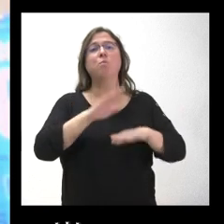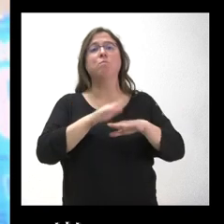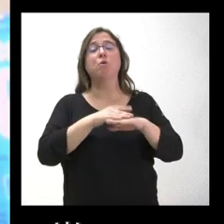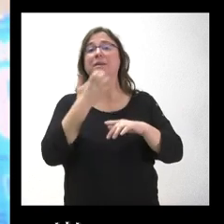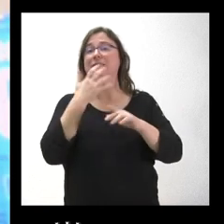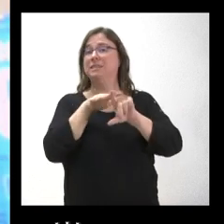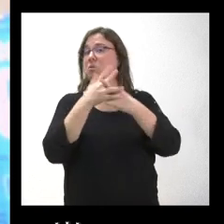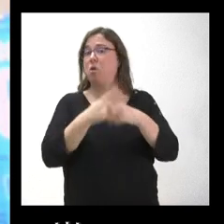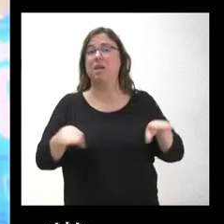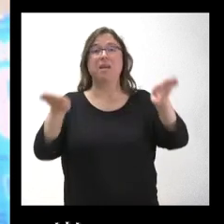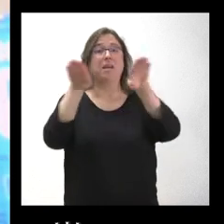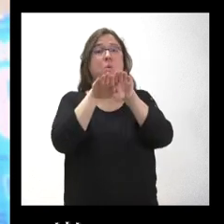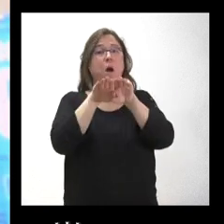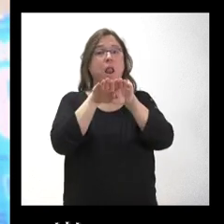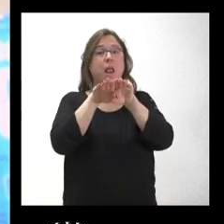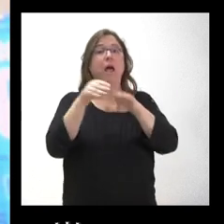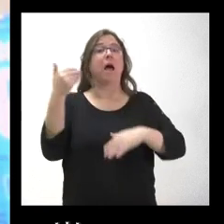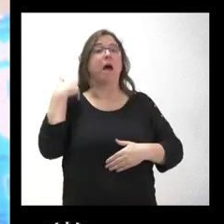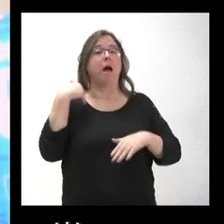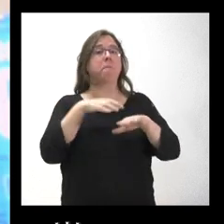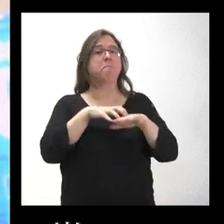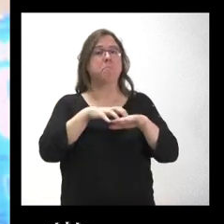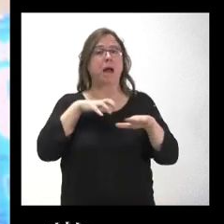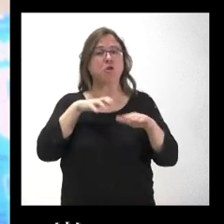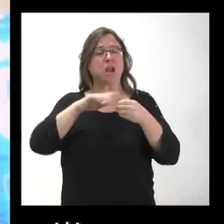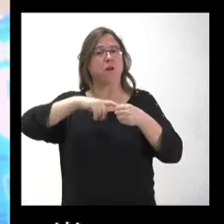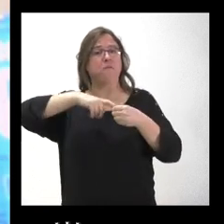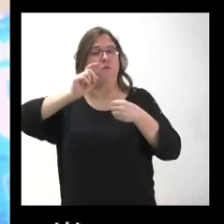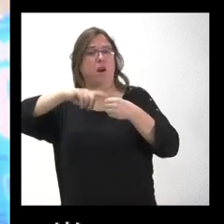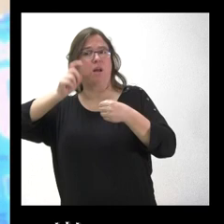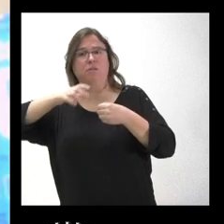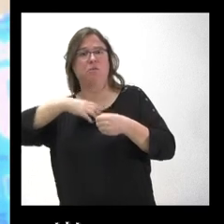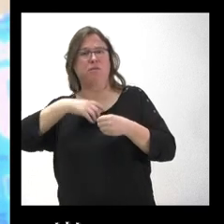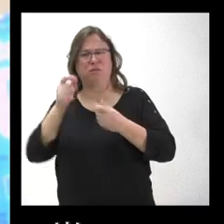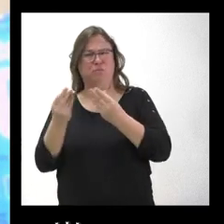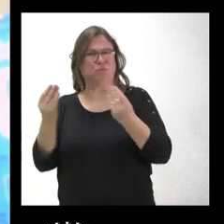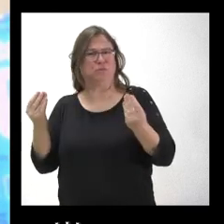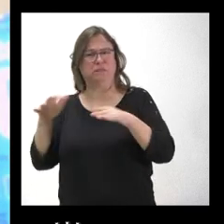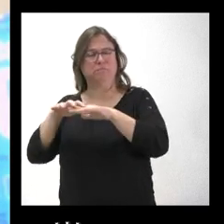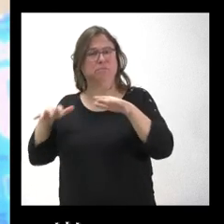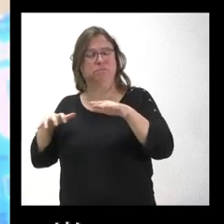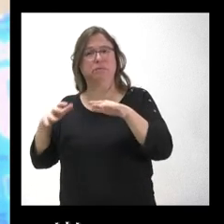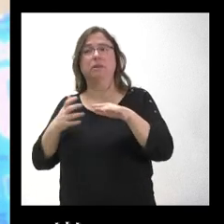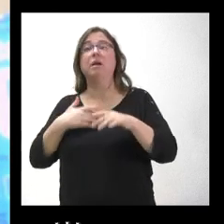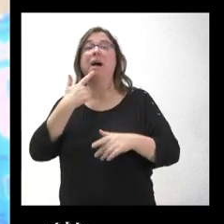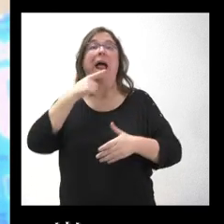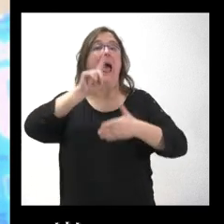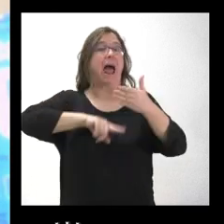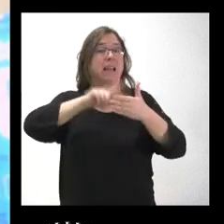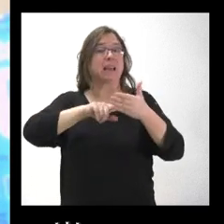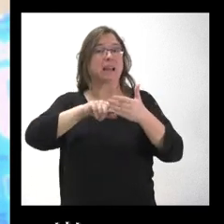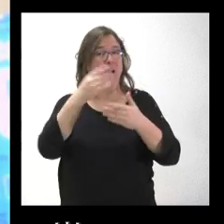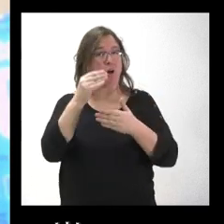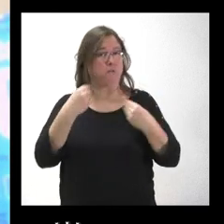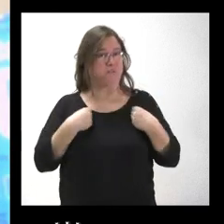condiciones, cuando quedó mayoritariamente fuera un montón de gente con las ayudas, por ejemplo, de alquiler de vivienda joven,